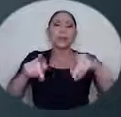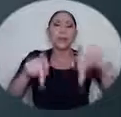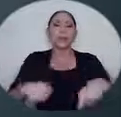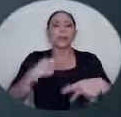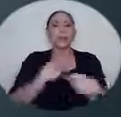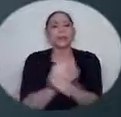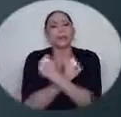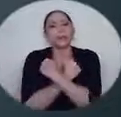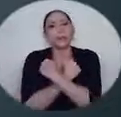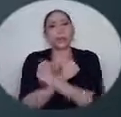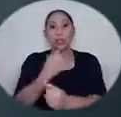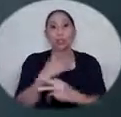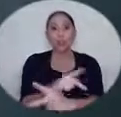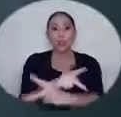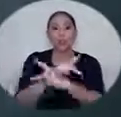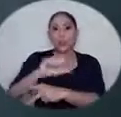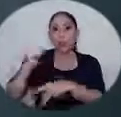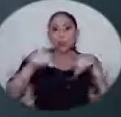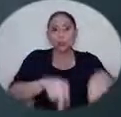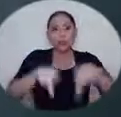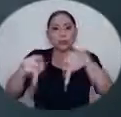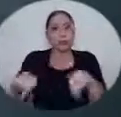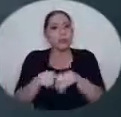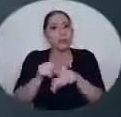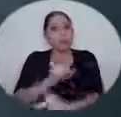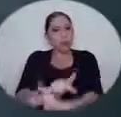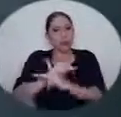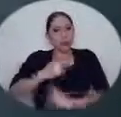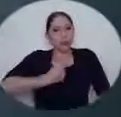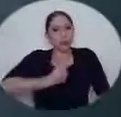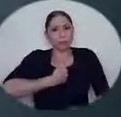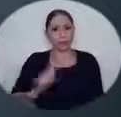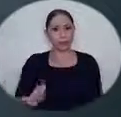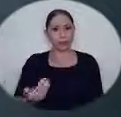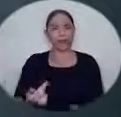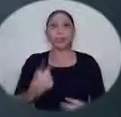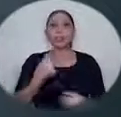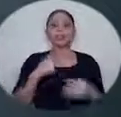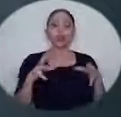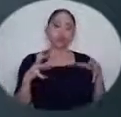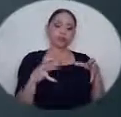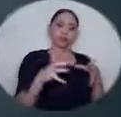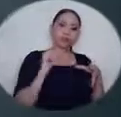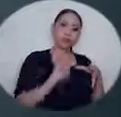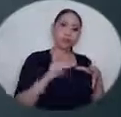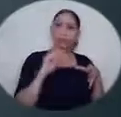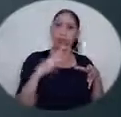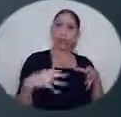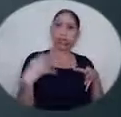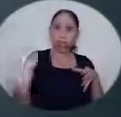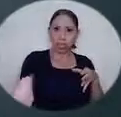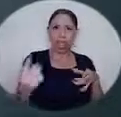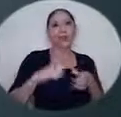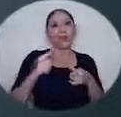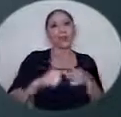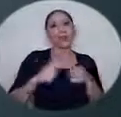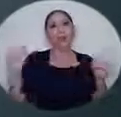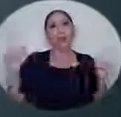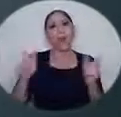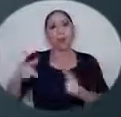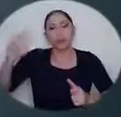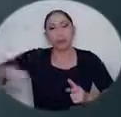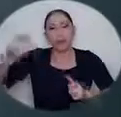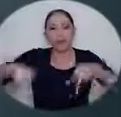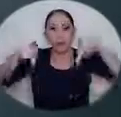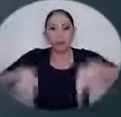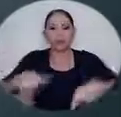que yo quiero. Si yo protejo a los demás, voy a protegerme a mí misma. Si yo no rompo burbujas, voy a exponer mucho